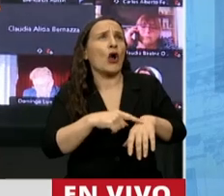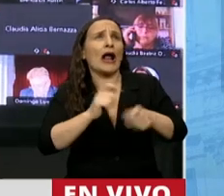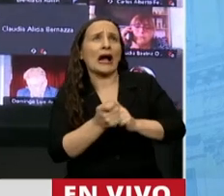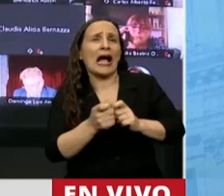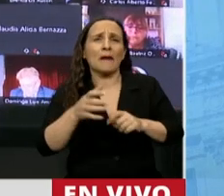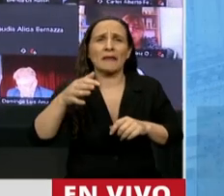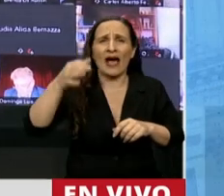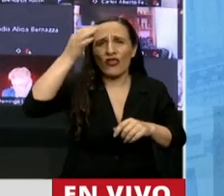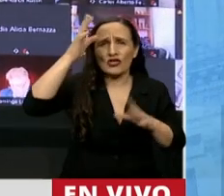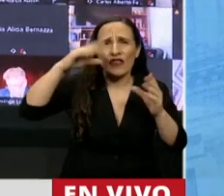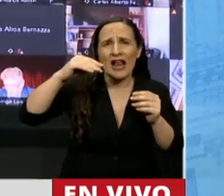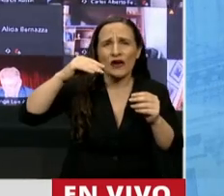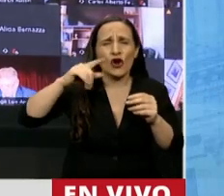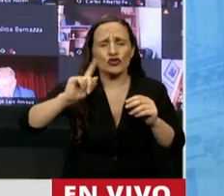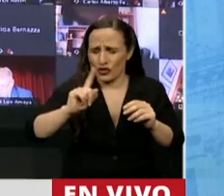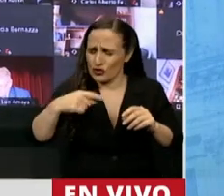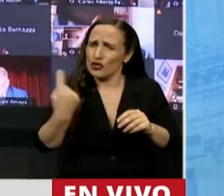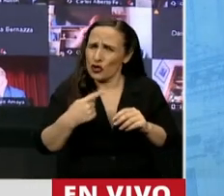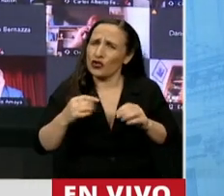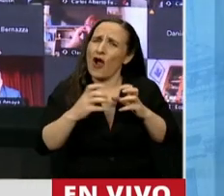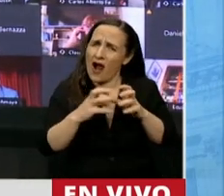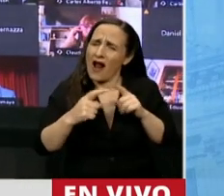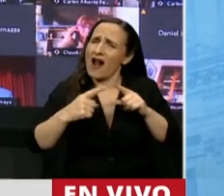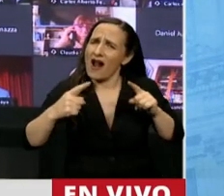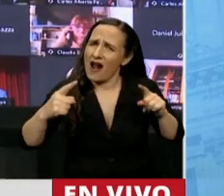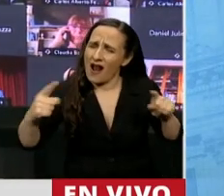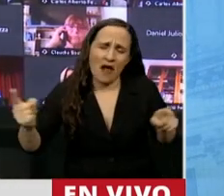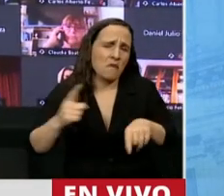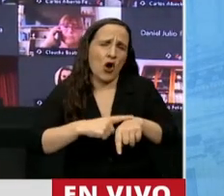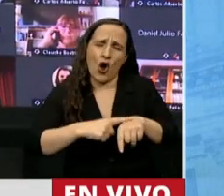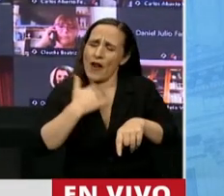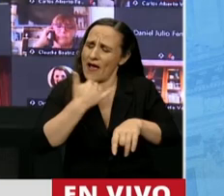a partir de las 12 de la noche. Vamos a dar el debate hasta la hora que tenga que ser.